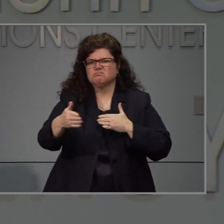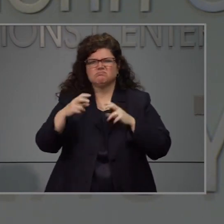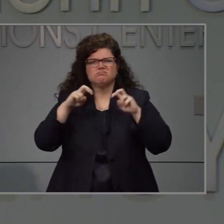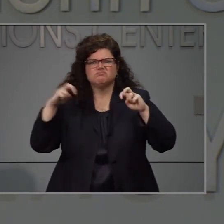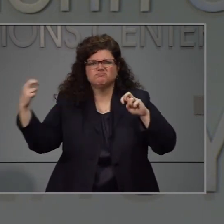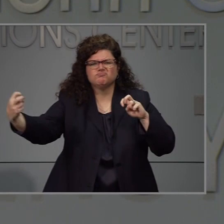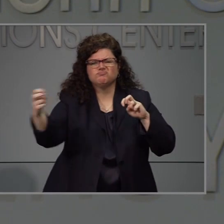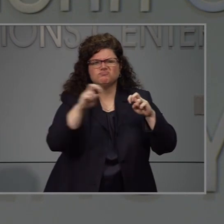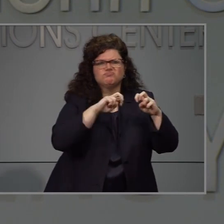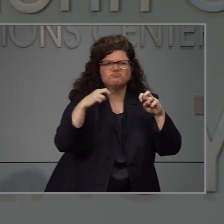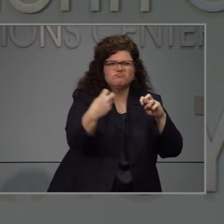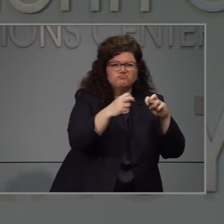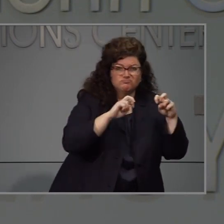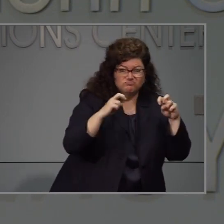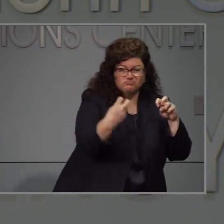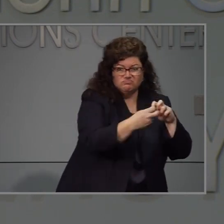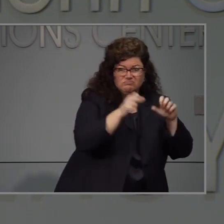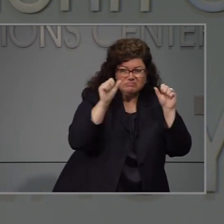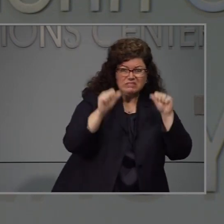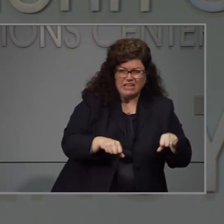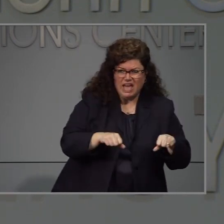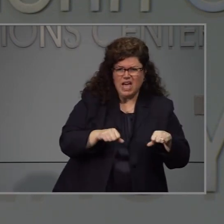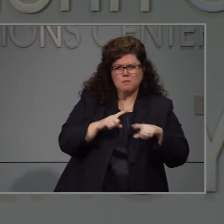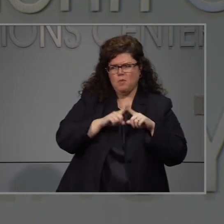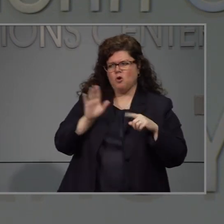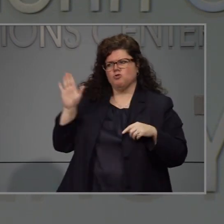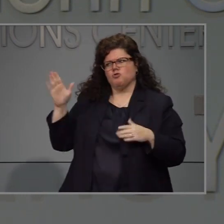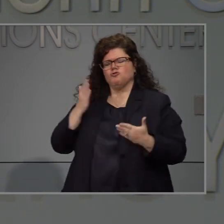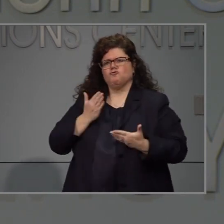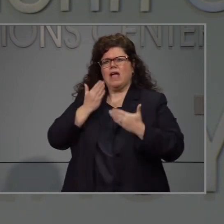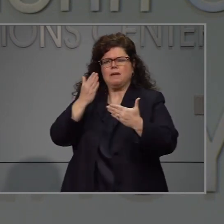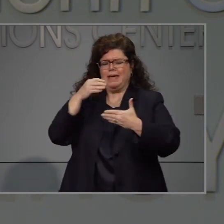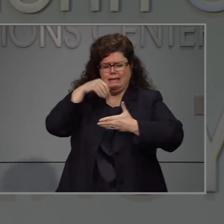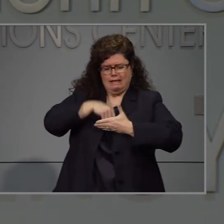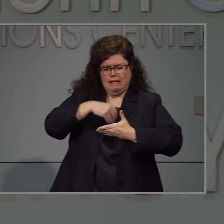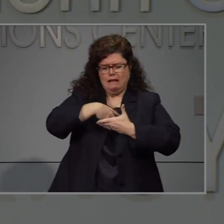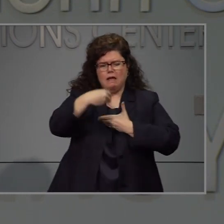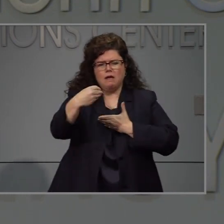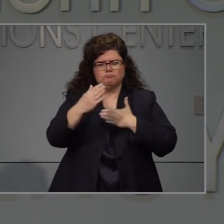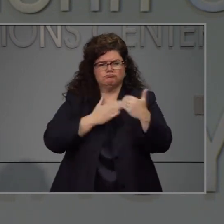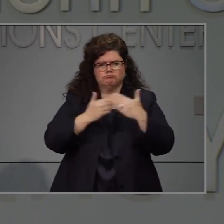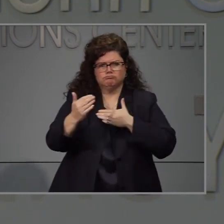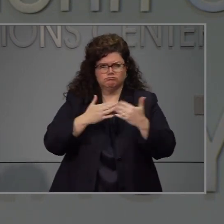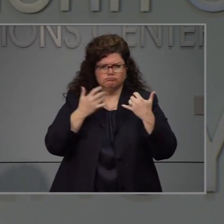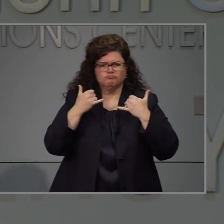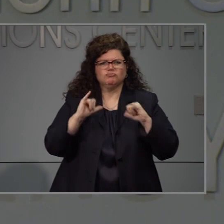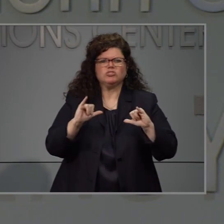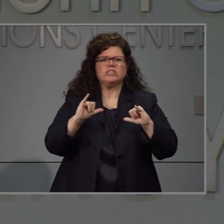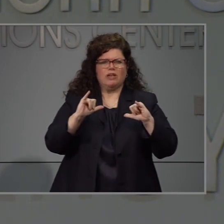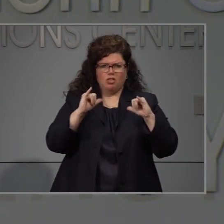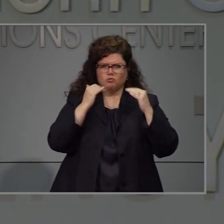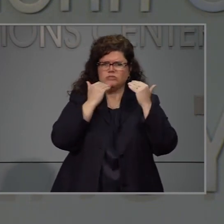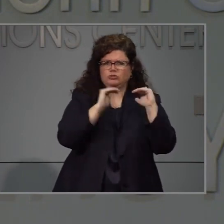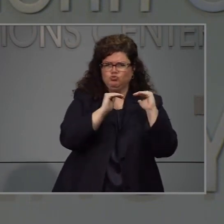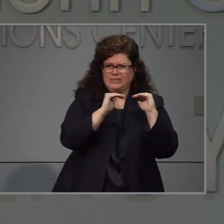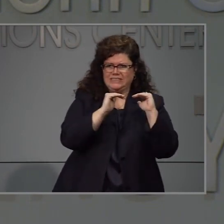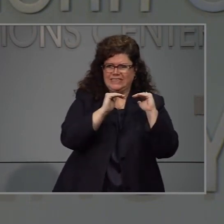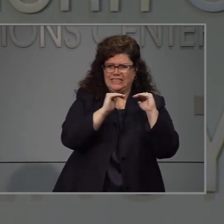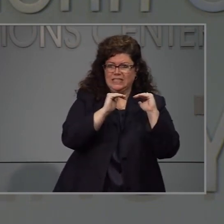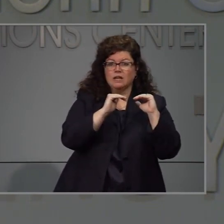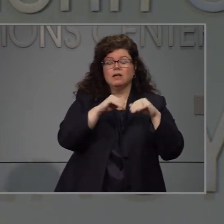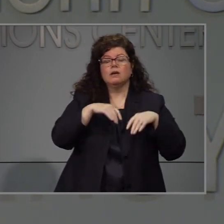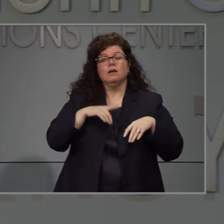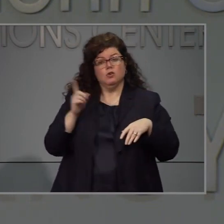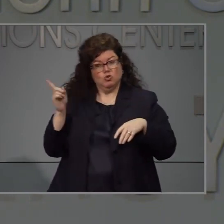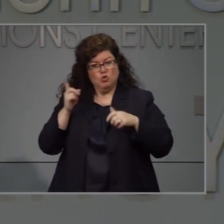luego las restricciones de restaurantes en cuanto al distanciamiento social y la limpieza. Cómo se va a regular eso. O